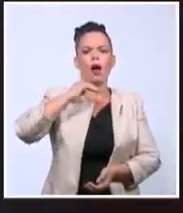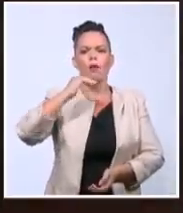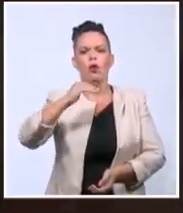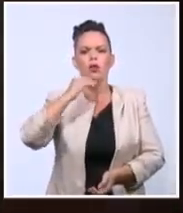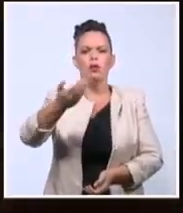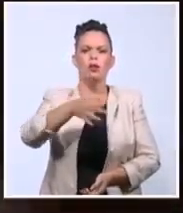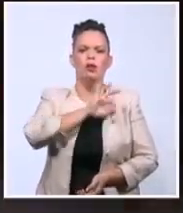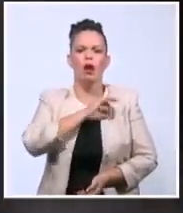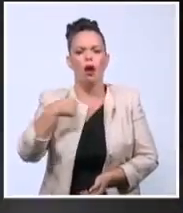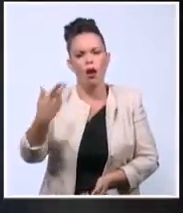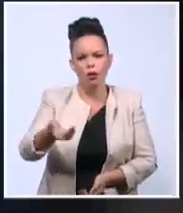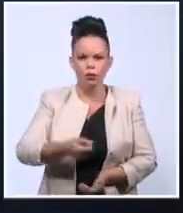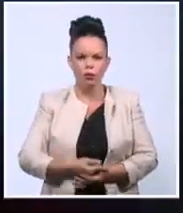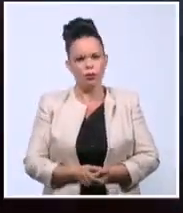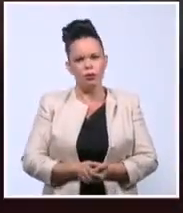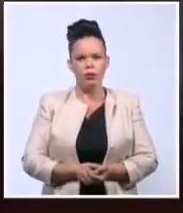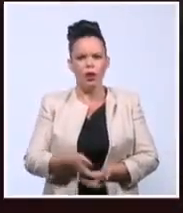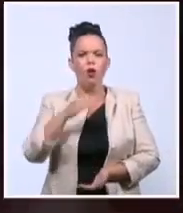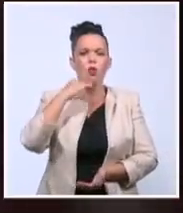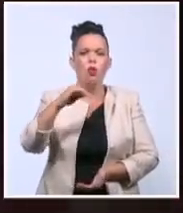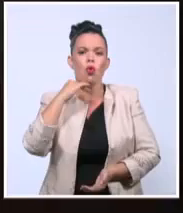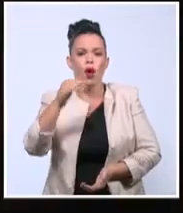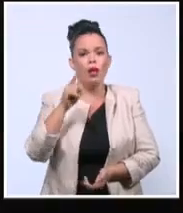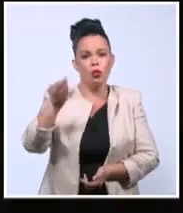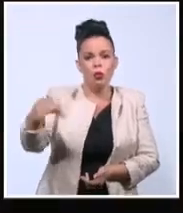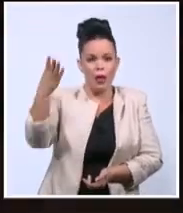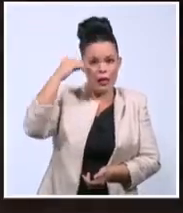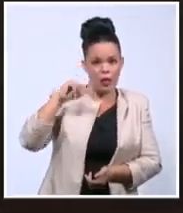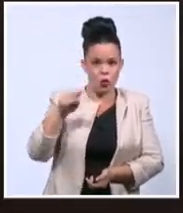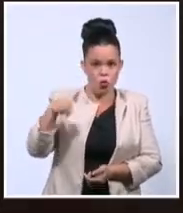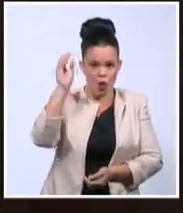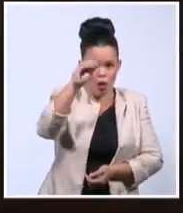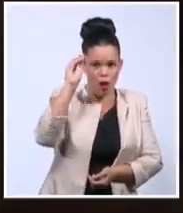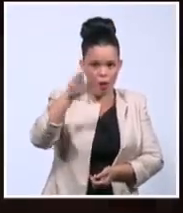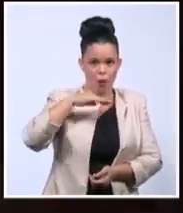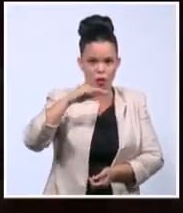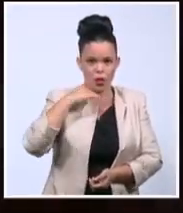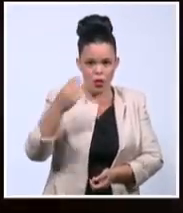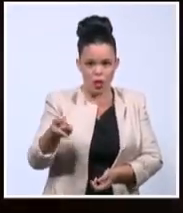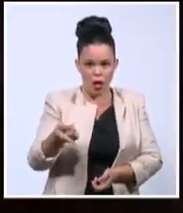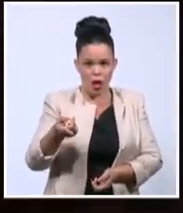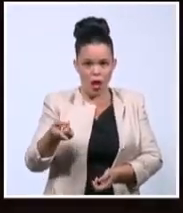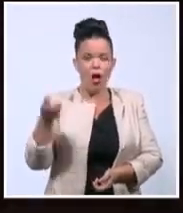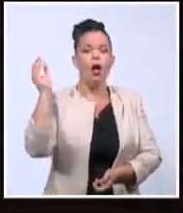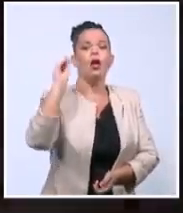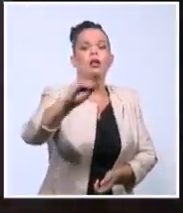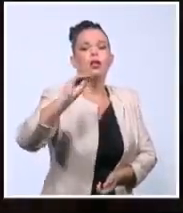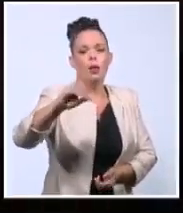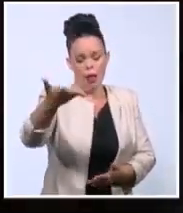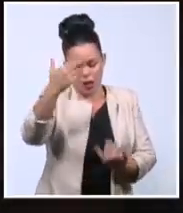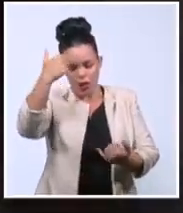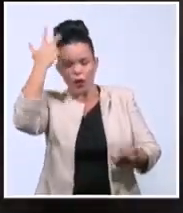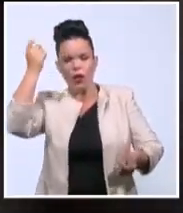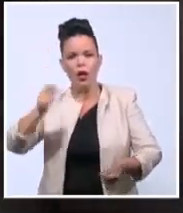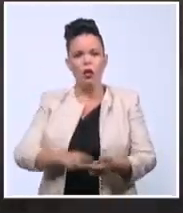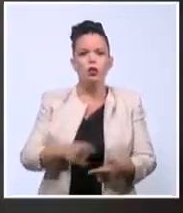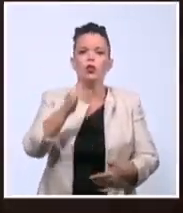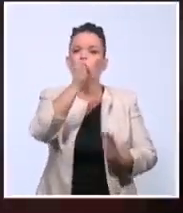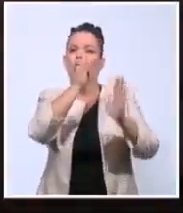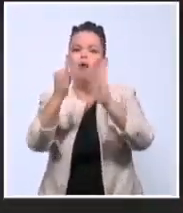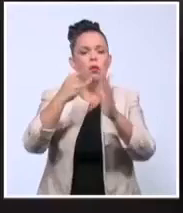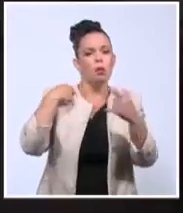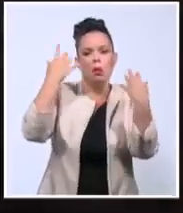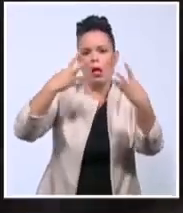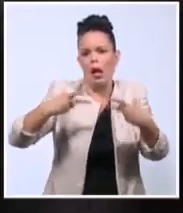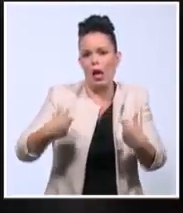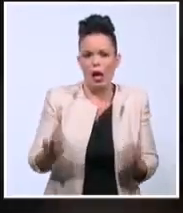Búscala a policía. ¿Una ahí saca a la policía? Búscala a policía. ¿Búscala firmalo de que era? ¿Búscala la policía? Sí. Entonces, cuando estoy firmando